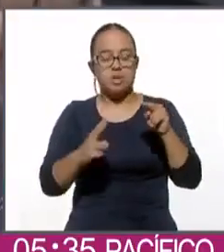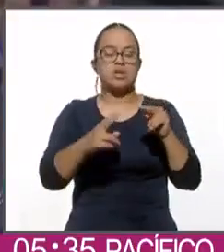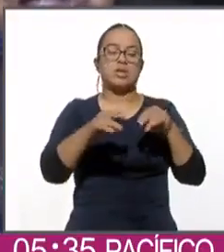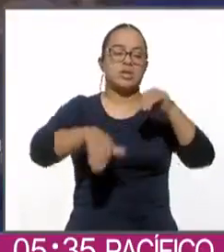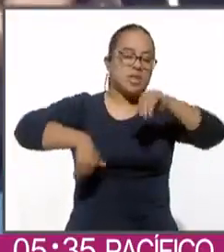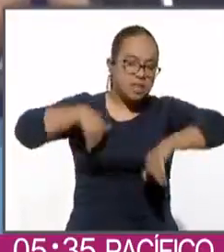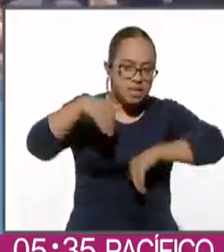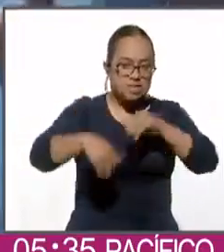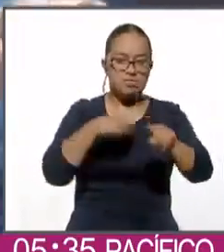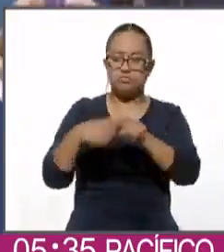11 Noticias.